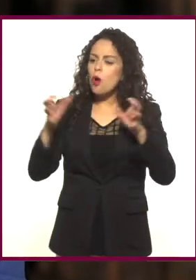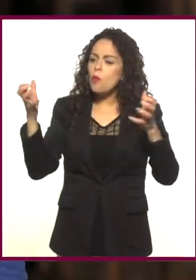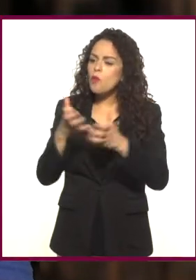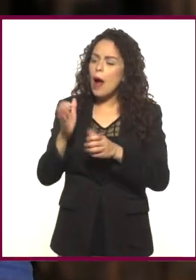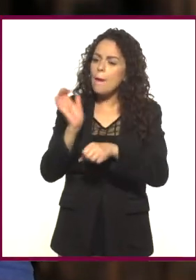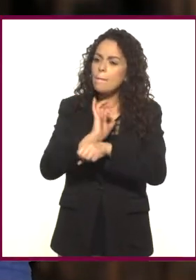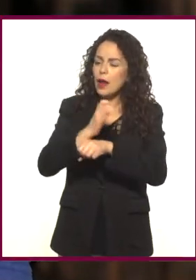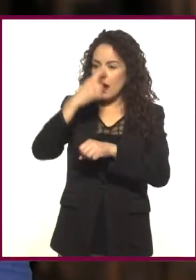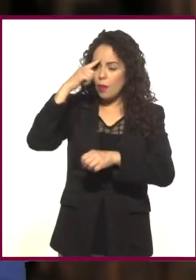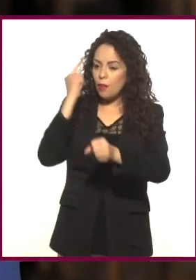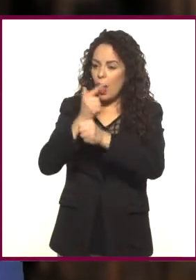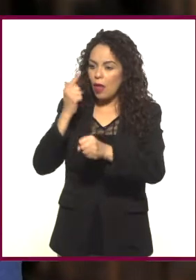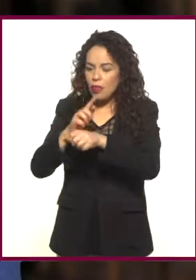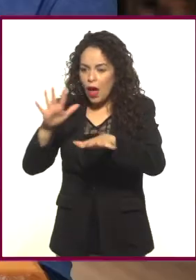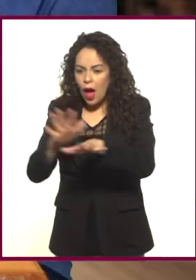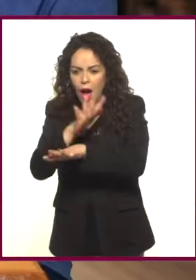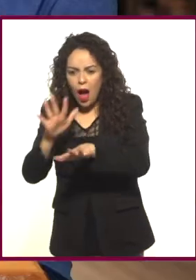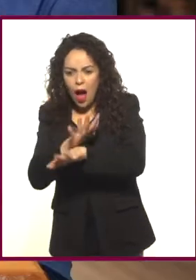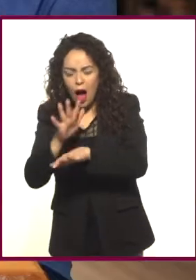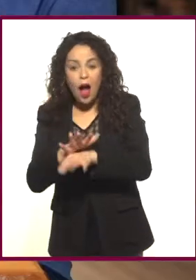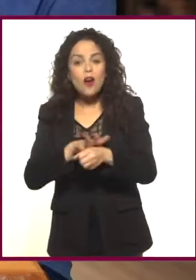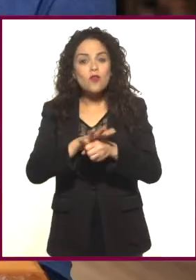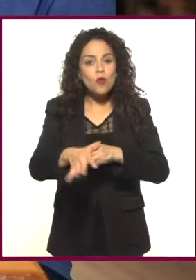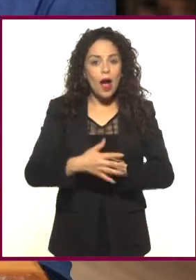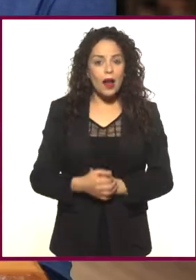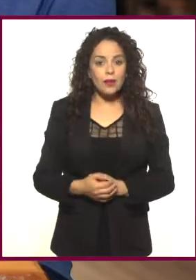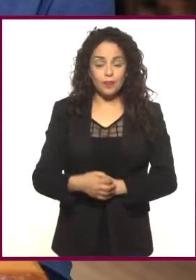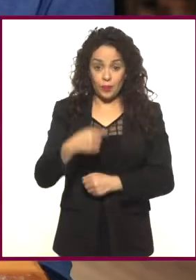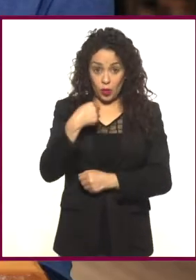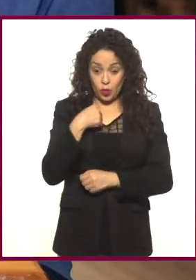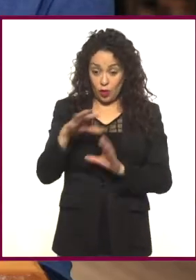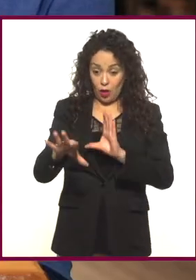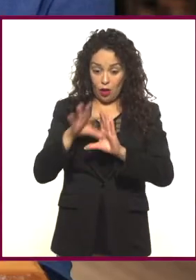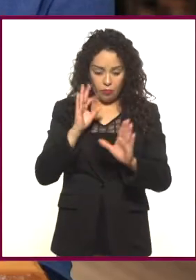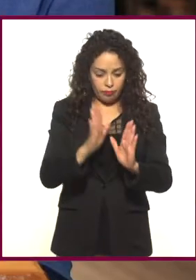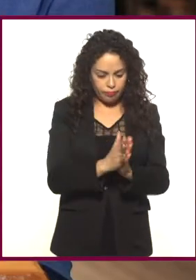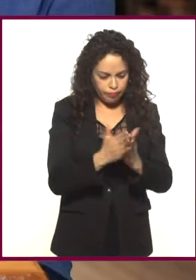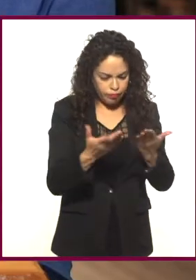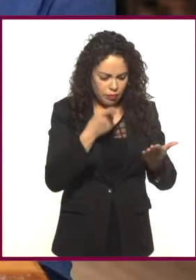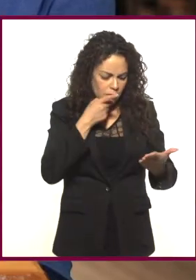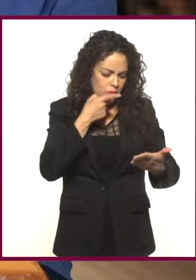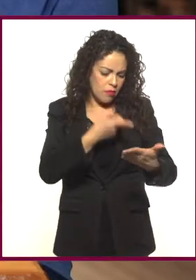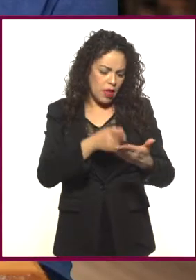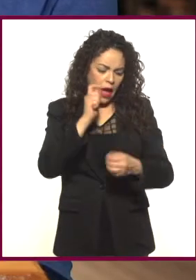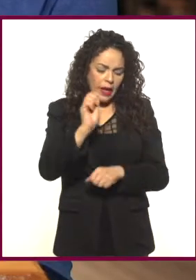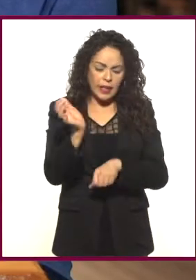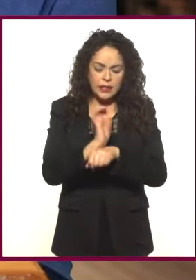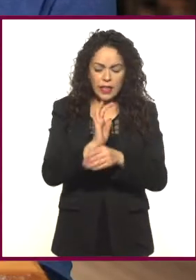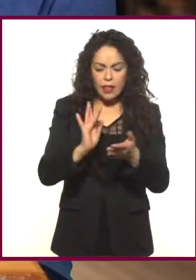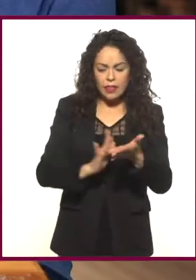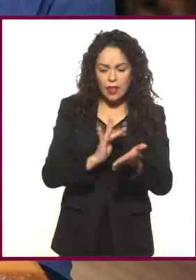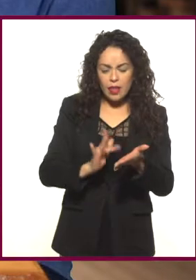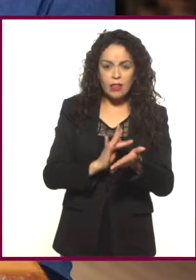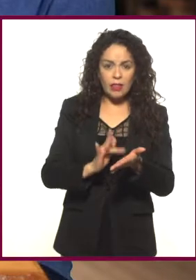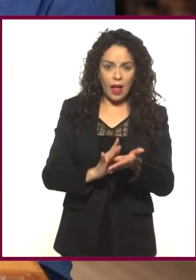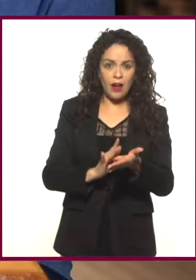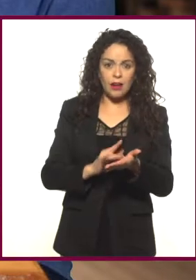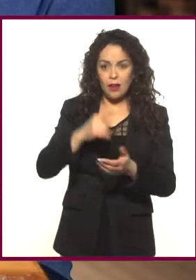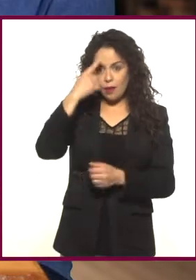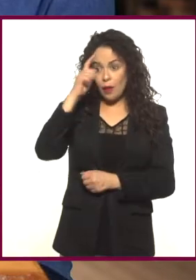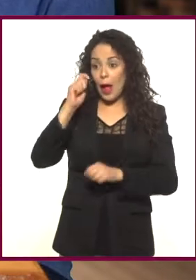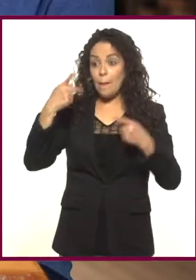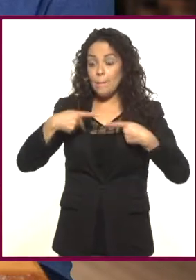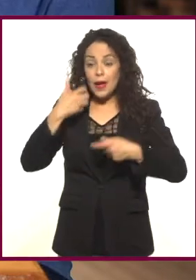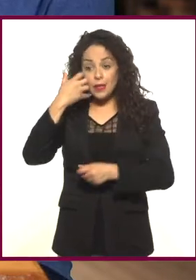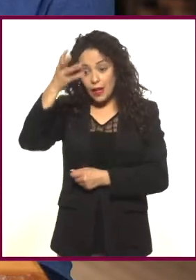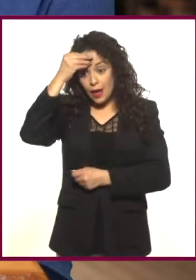identificar cómo ha cambiado. Yo encontré este manual de cine digital. Está padre porque está enfocado al cineasta aficionado que